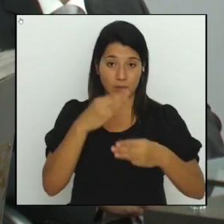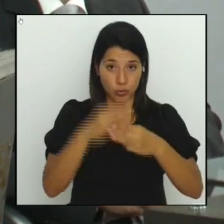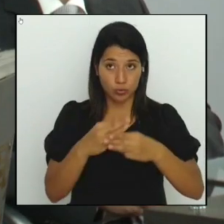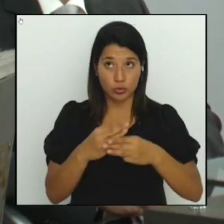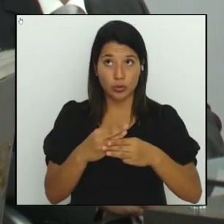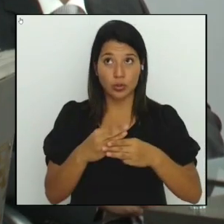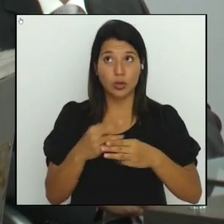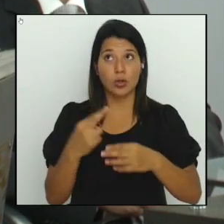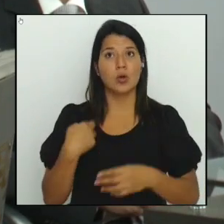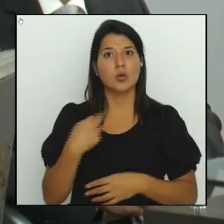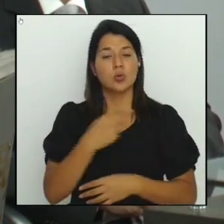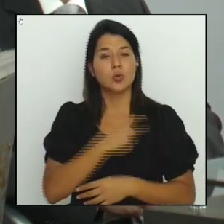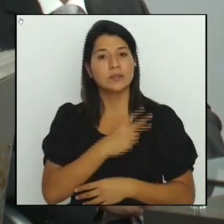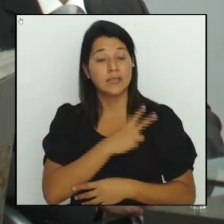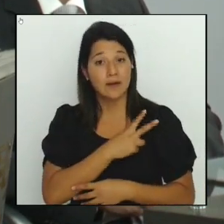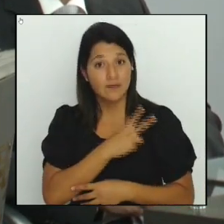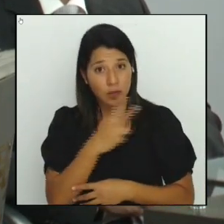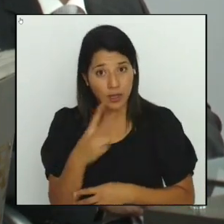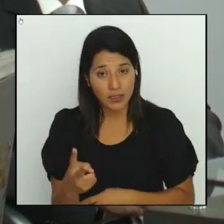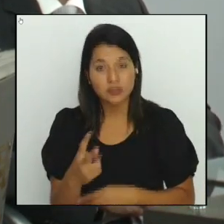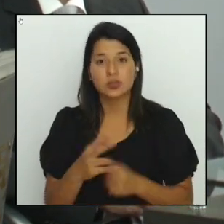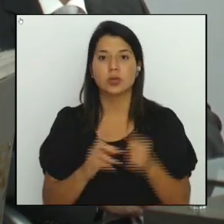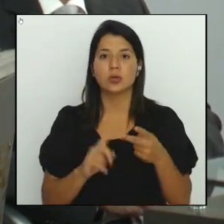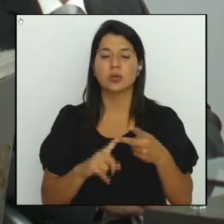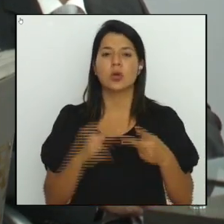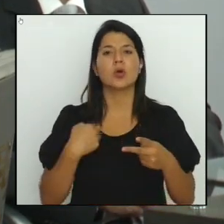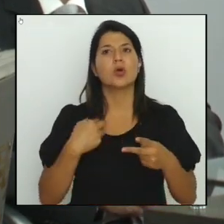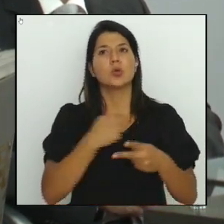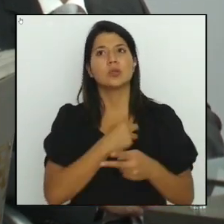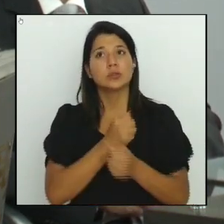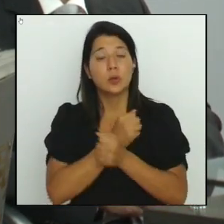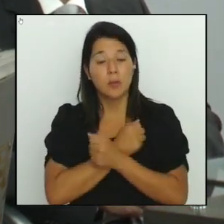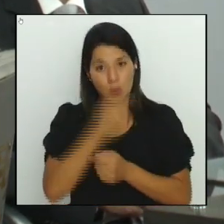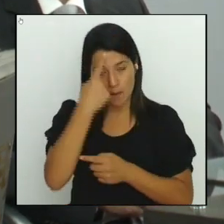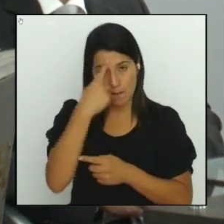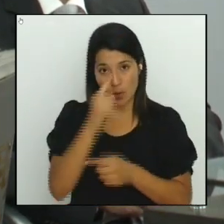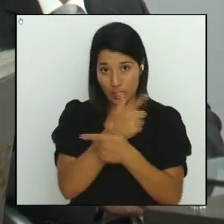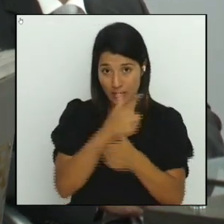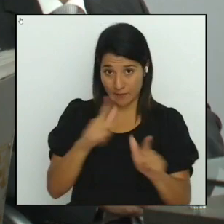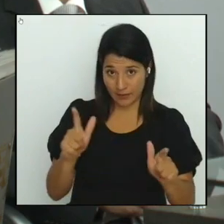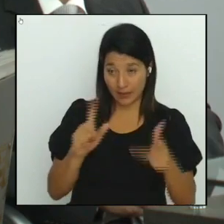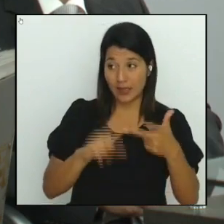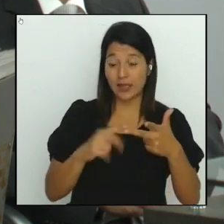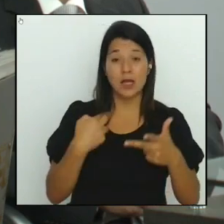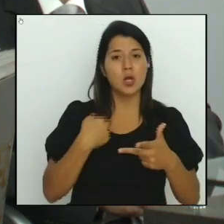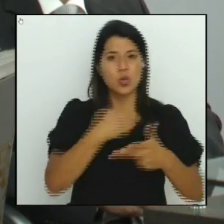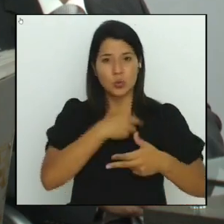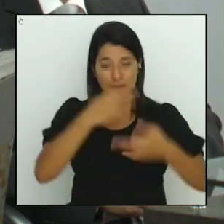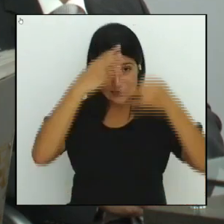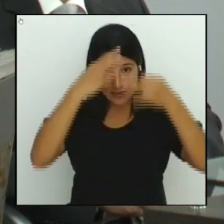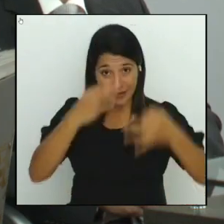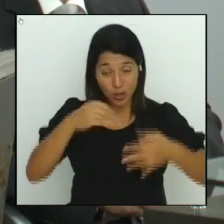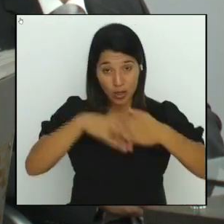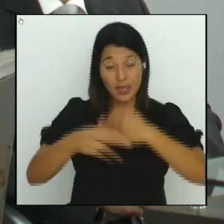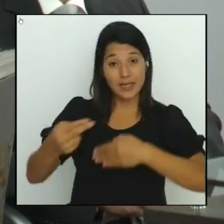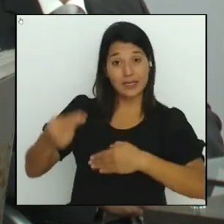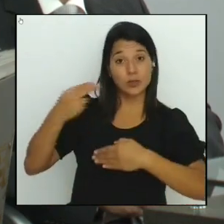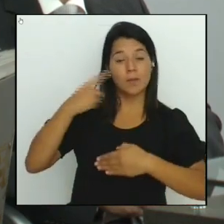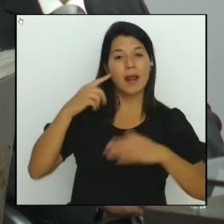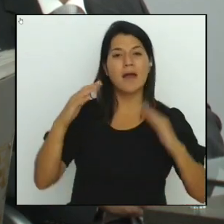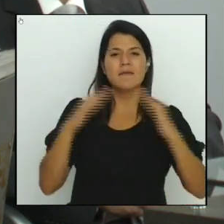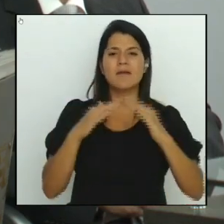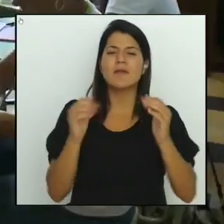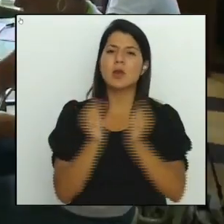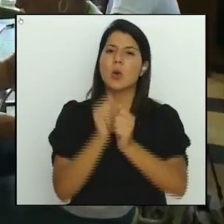democrática, nuestro amor por la libertad y nuestra decisión histórica de convivir en paz, respetando